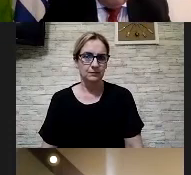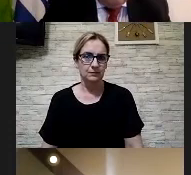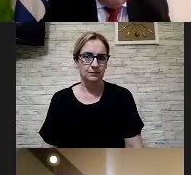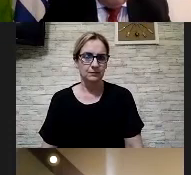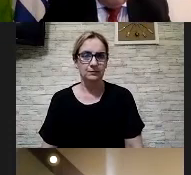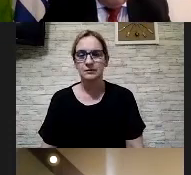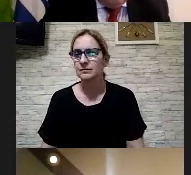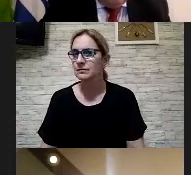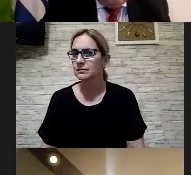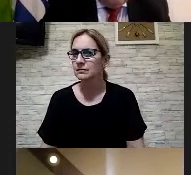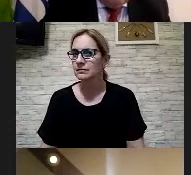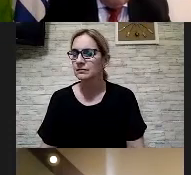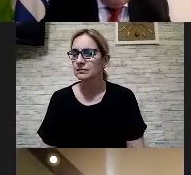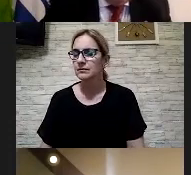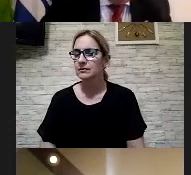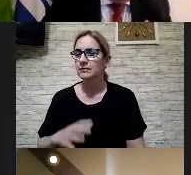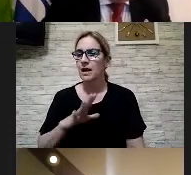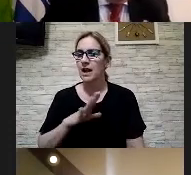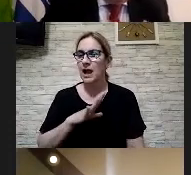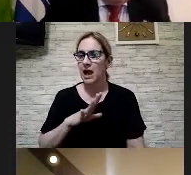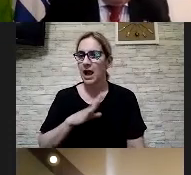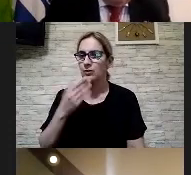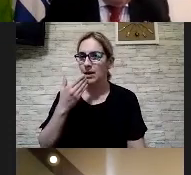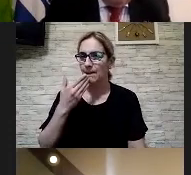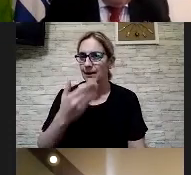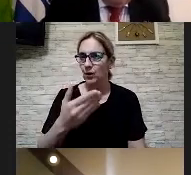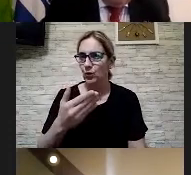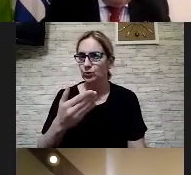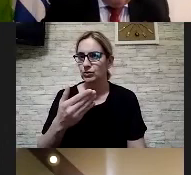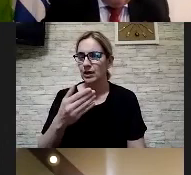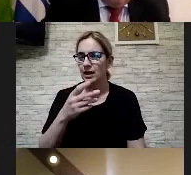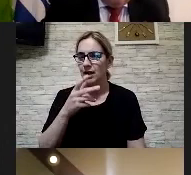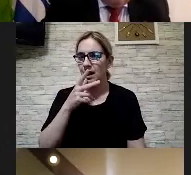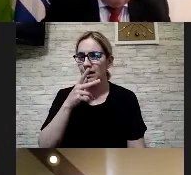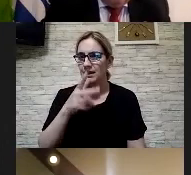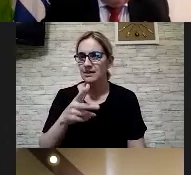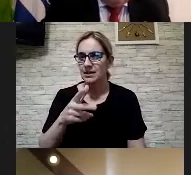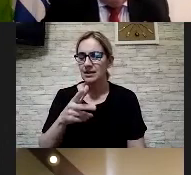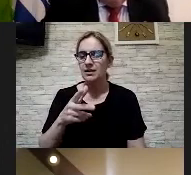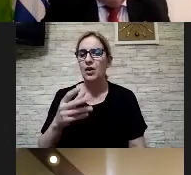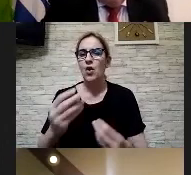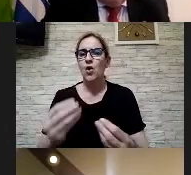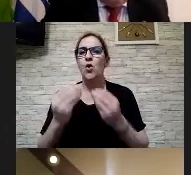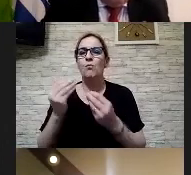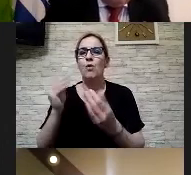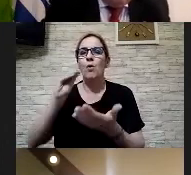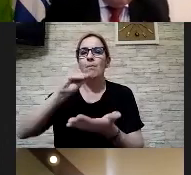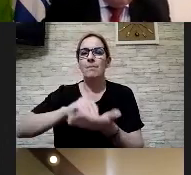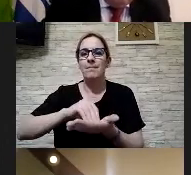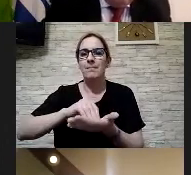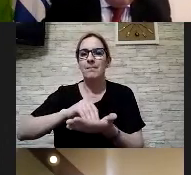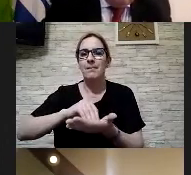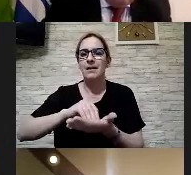bueno ahí hay una pregunta que dice bueno ¿cómo aplicaremos esto en la educación?